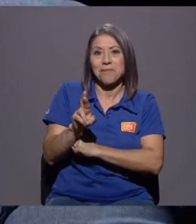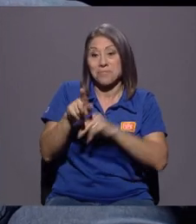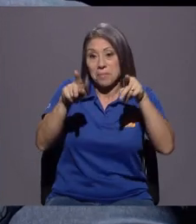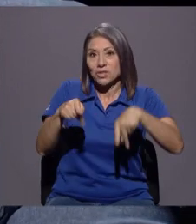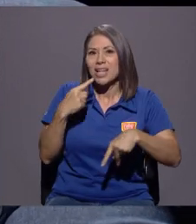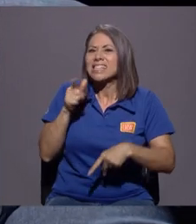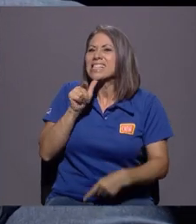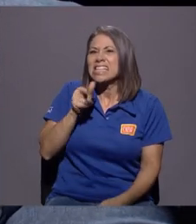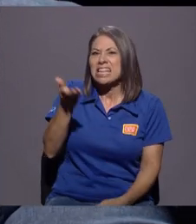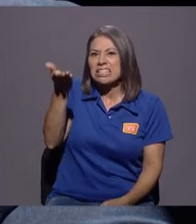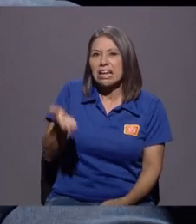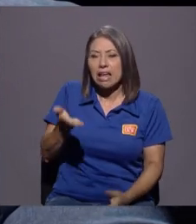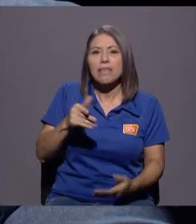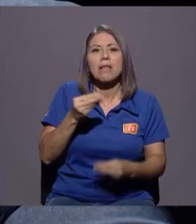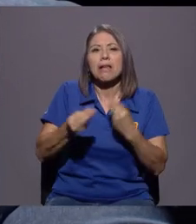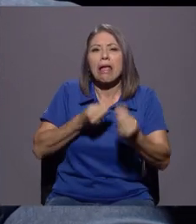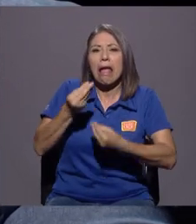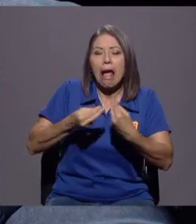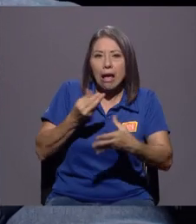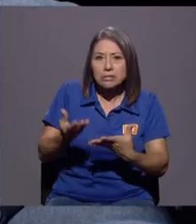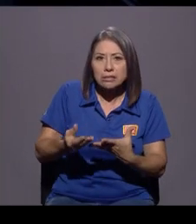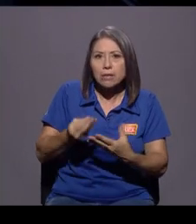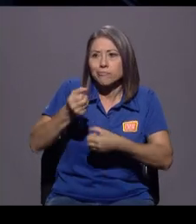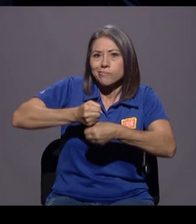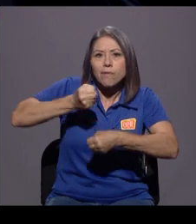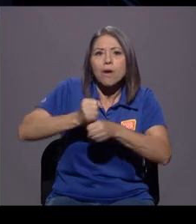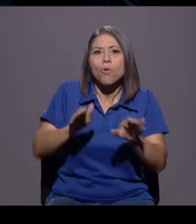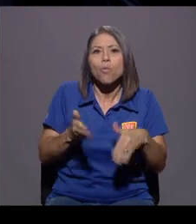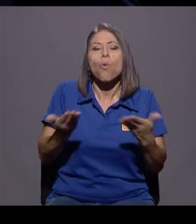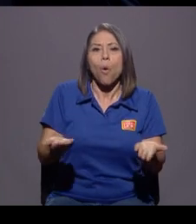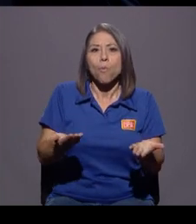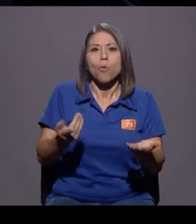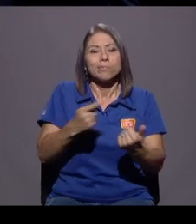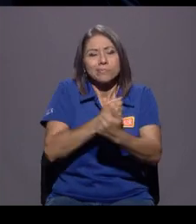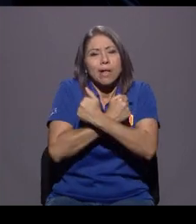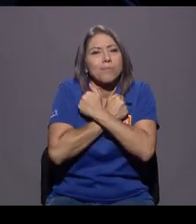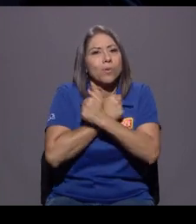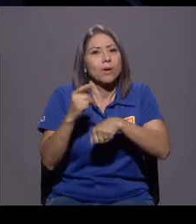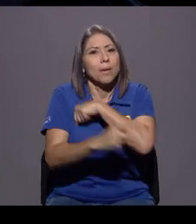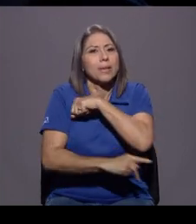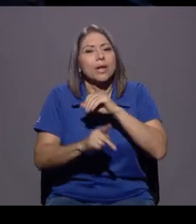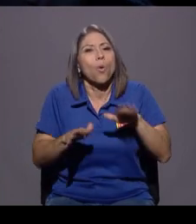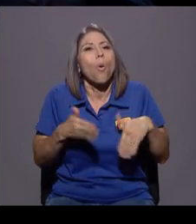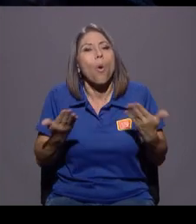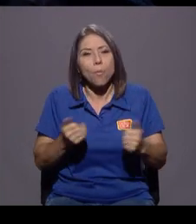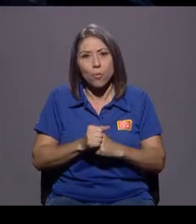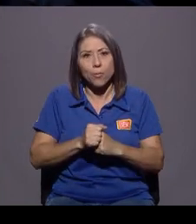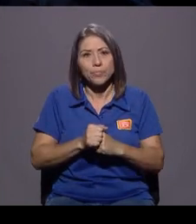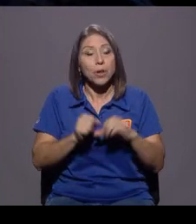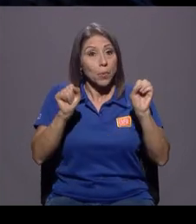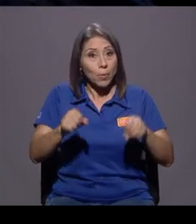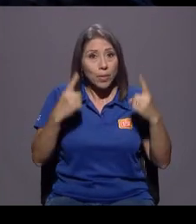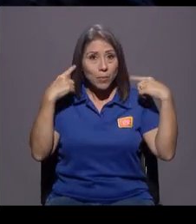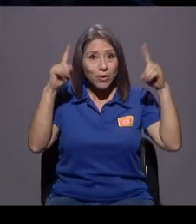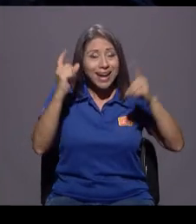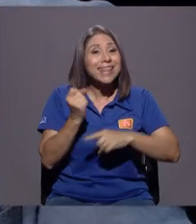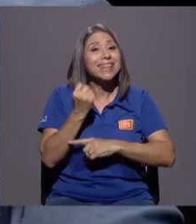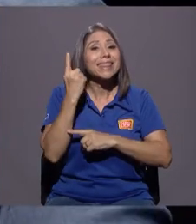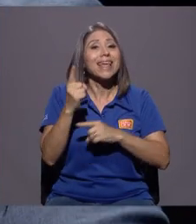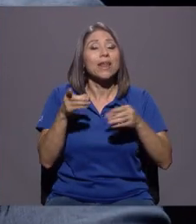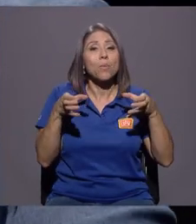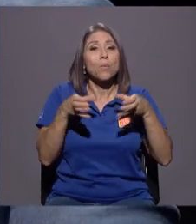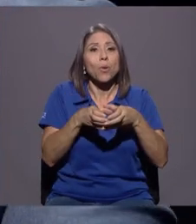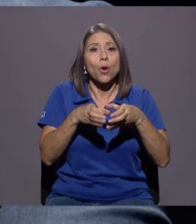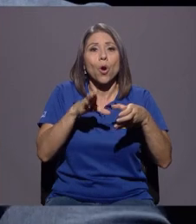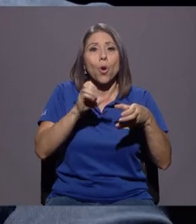hace? ¿Cómo hace para hacer su trabajo y darle tanto amor a la patria? ¿Cómo podemos lograr entender que Coalición Costa Rica